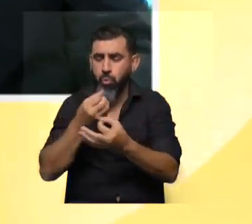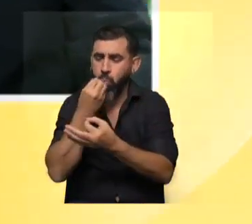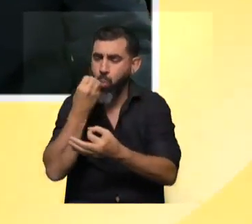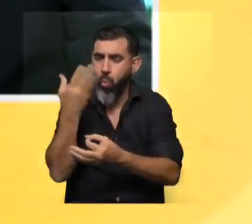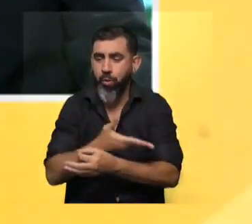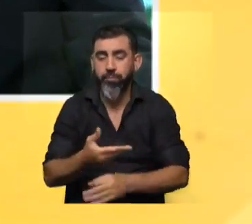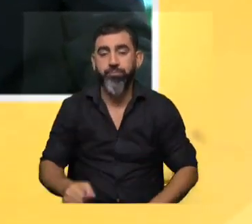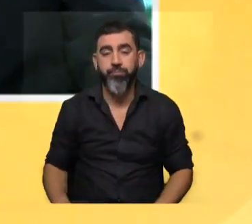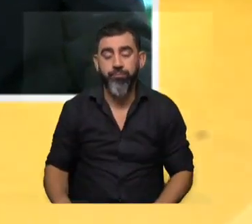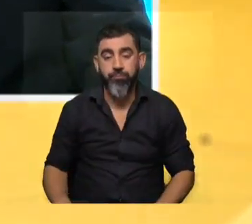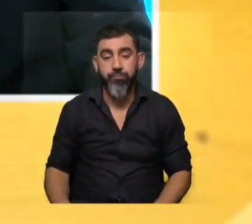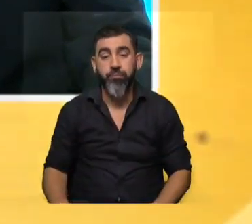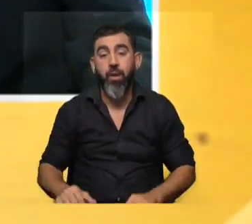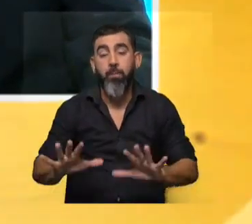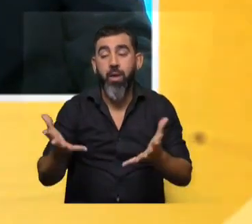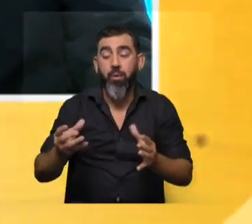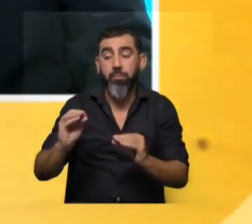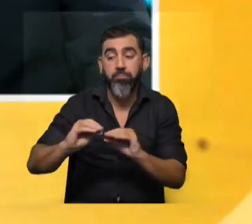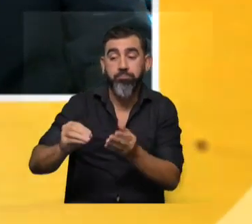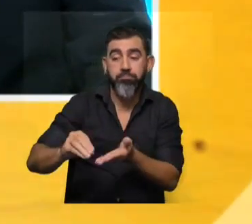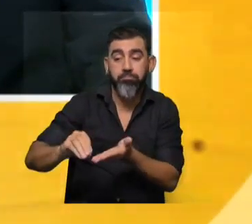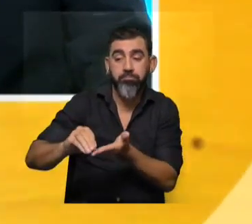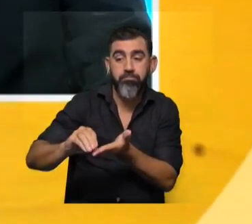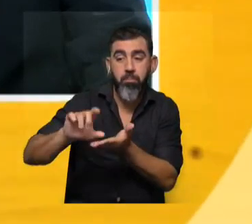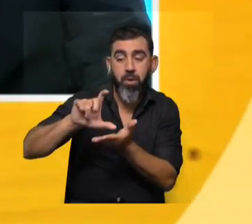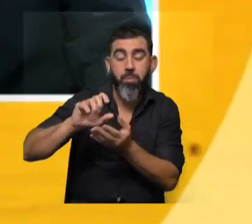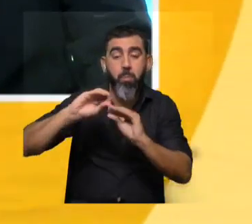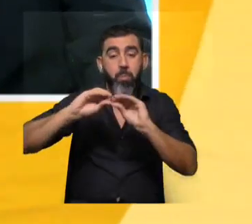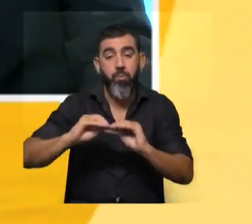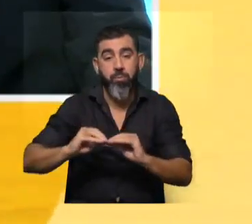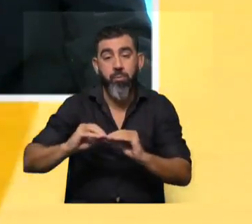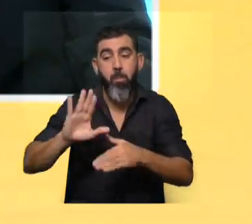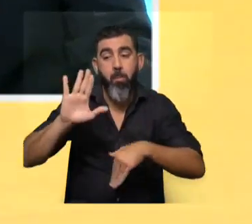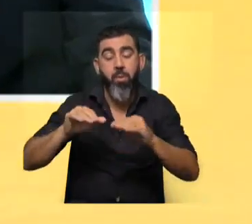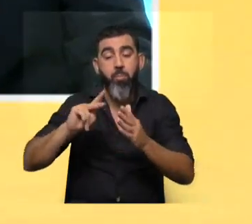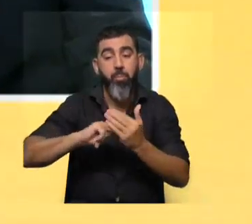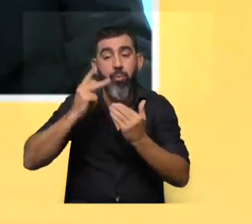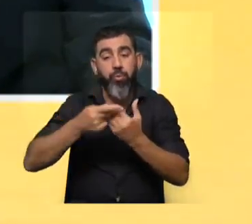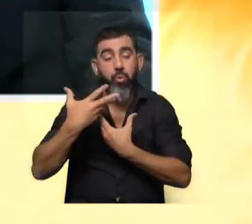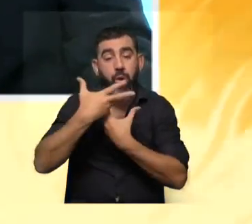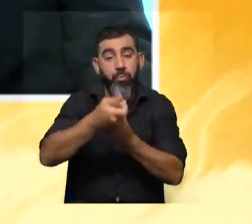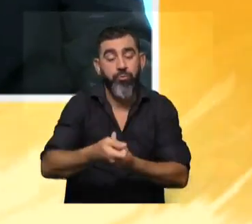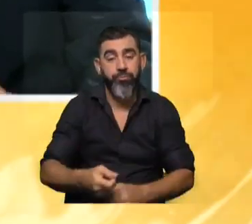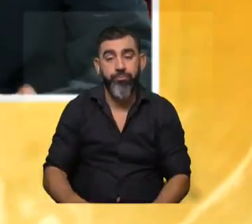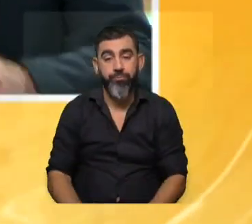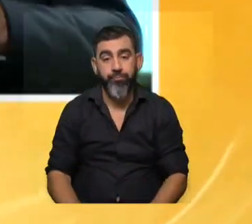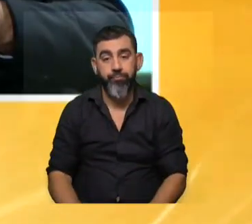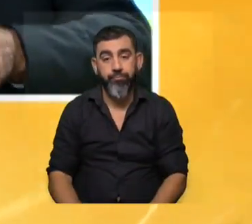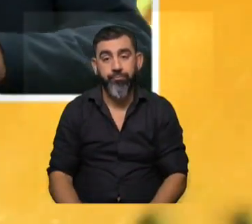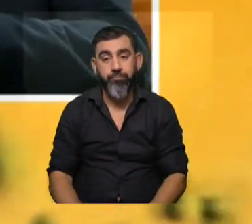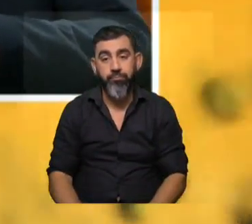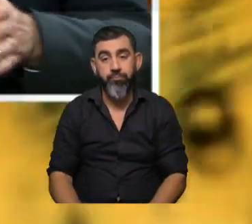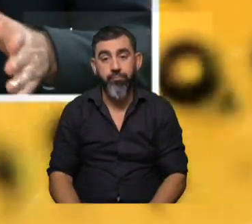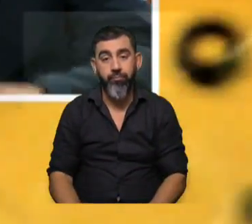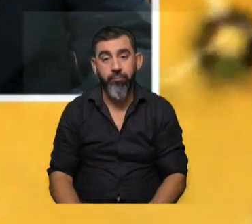bueno, tal vez ahora con este incremento presupuestal más sean los proyectos que reciben apoyo. Sí, a ver, a ver dos cosas. Sí,